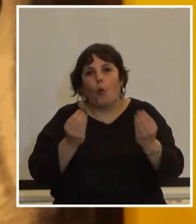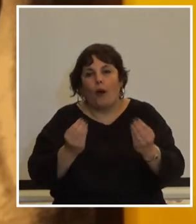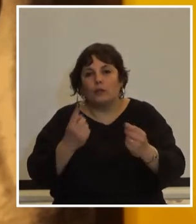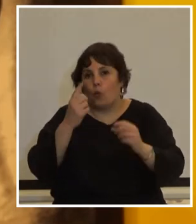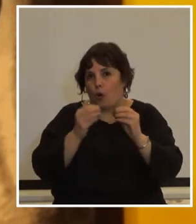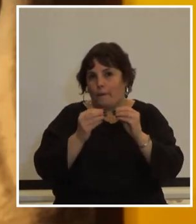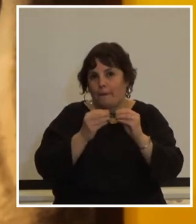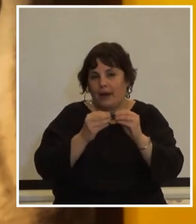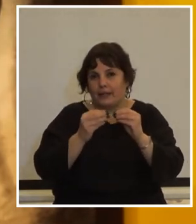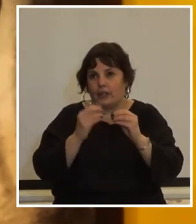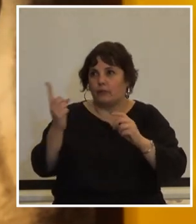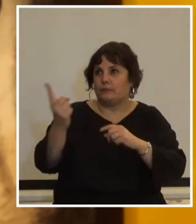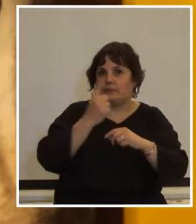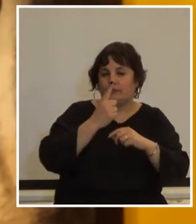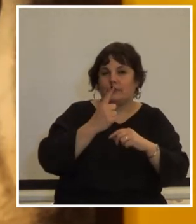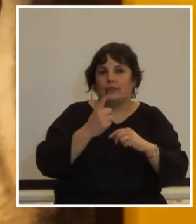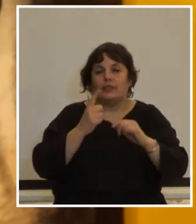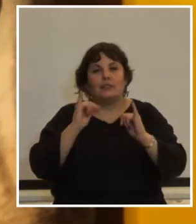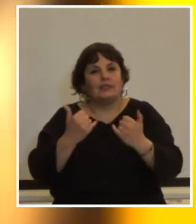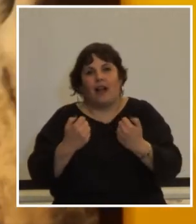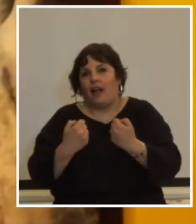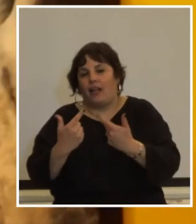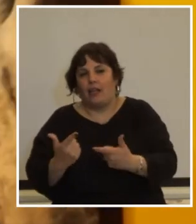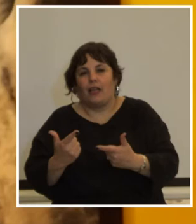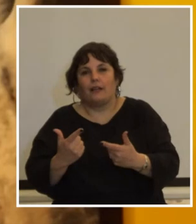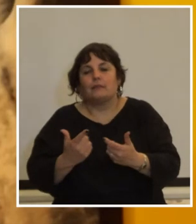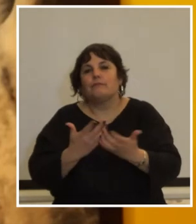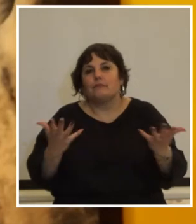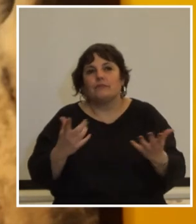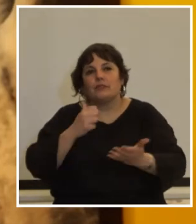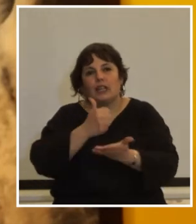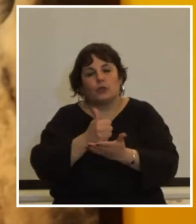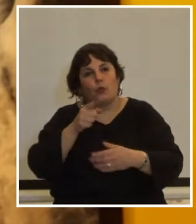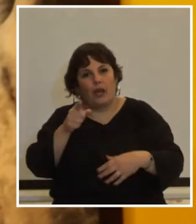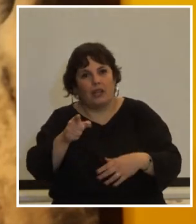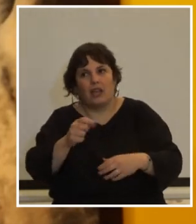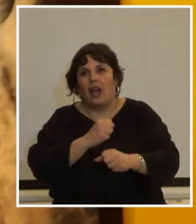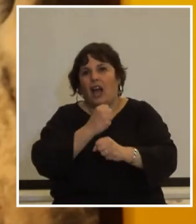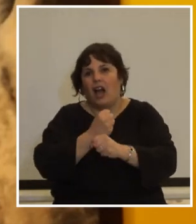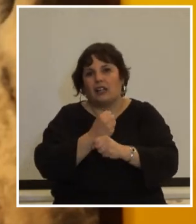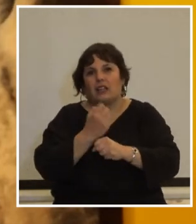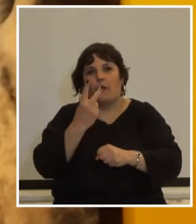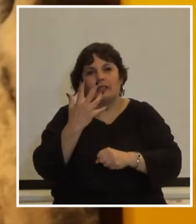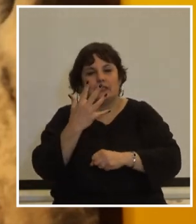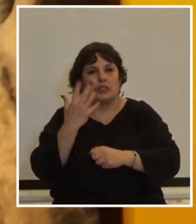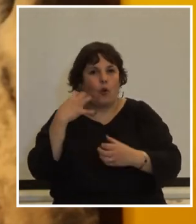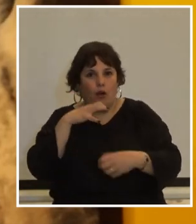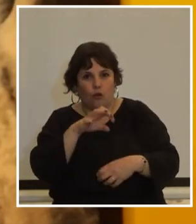compañero todo estropeado y le tuve que dar la cama bueno estuve ahí hasta el 25 de agosto